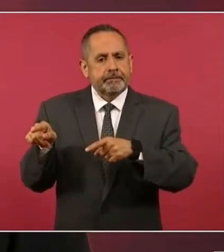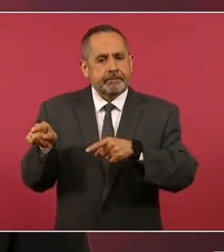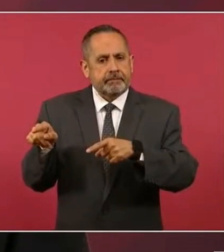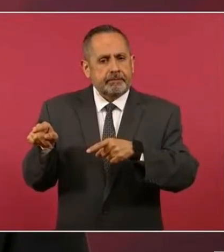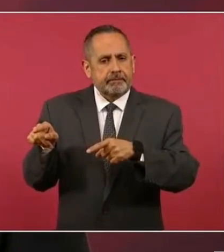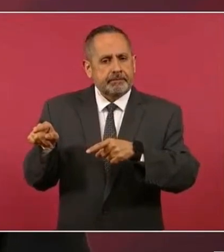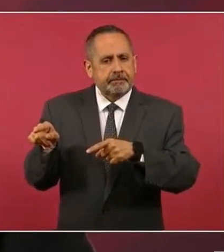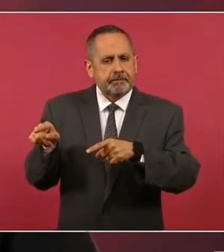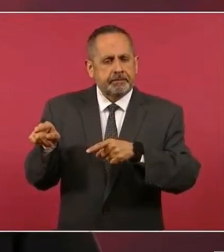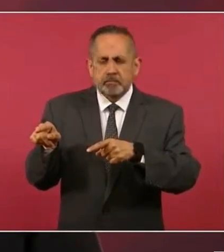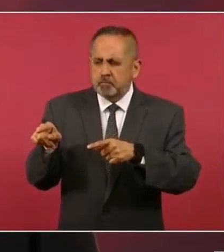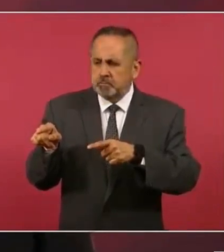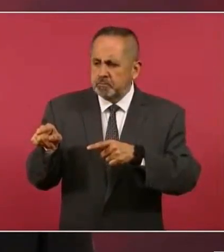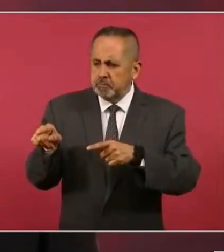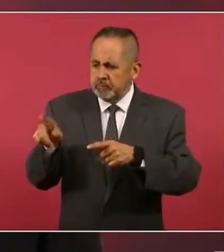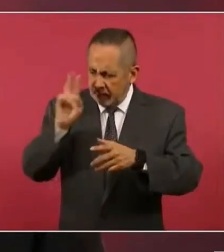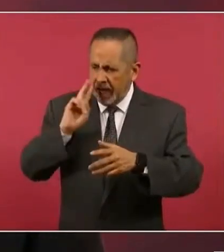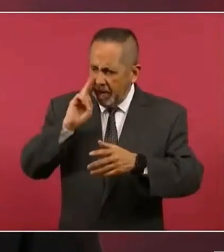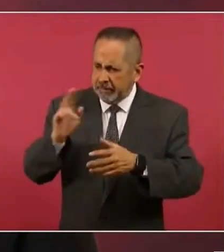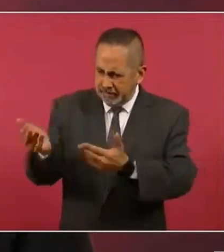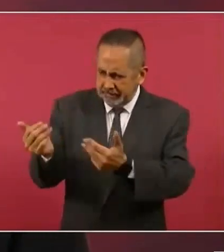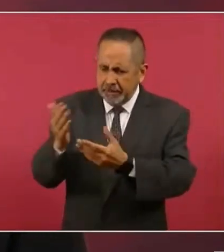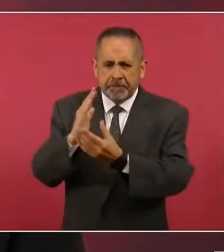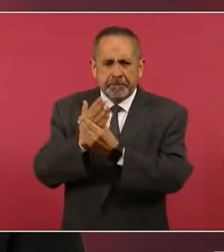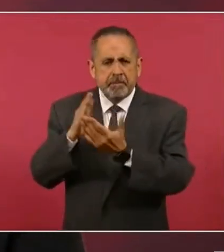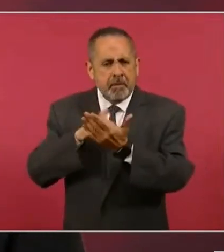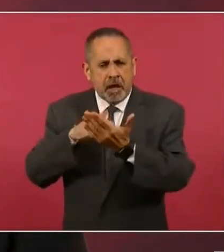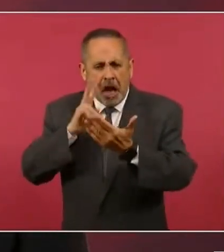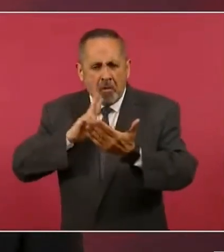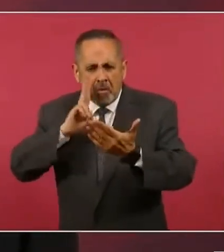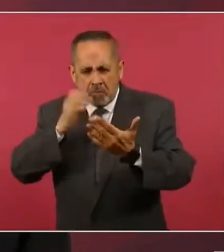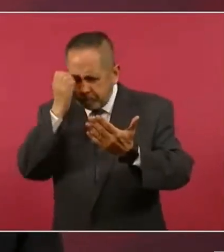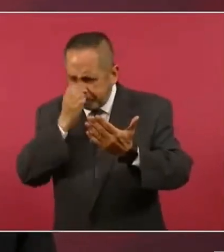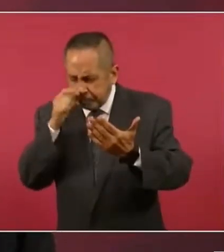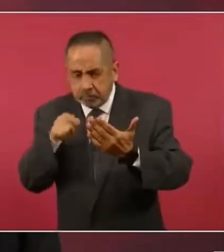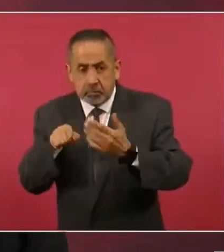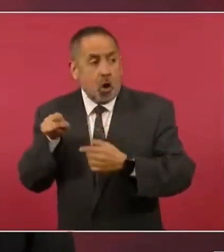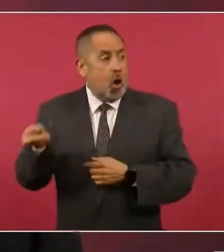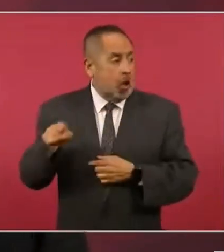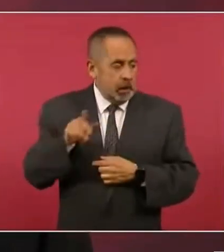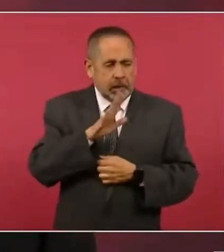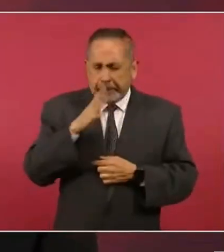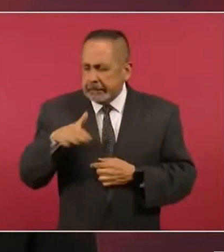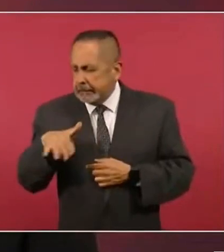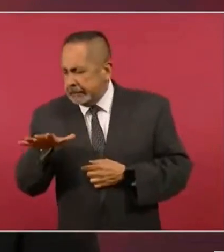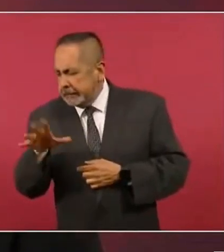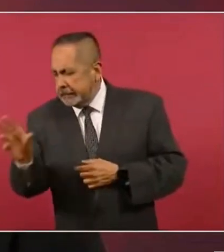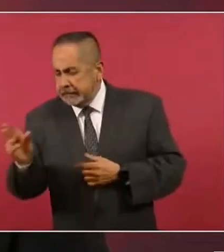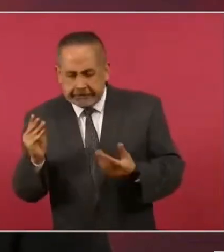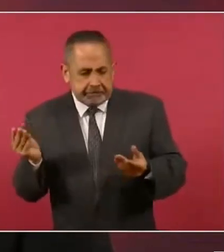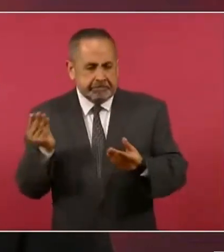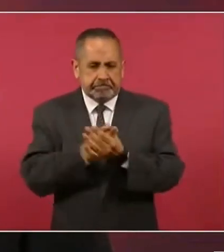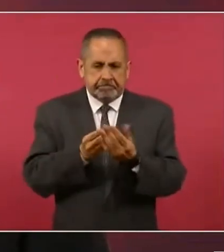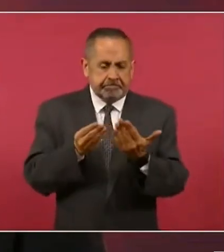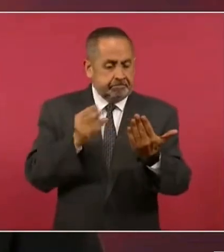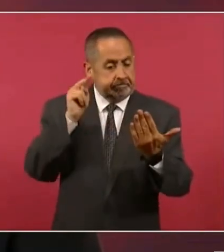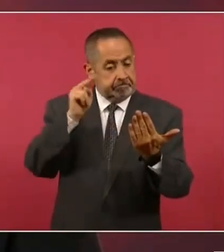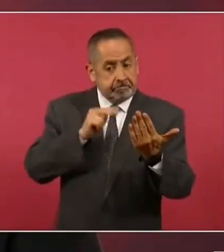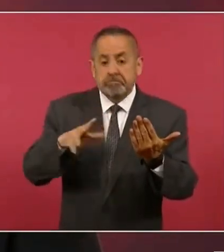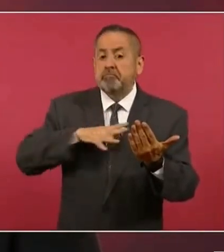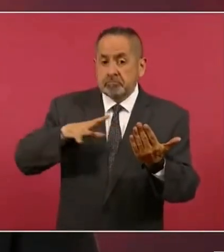y le digo, vamos a buscar los papeles, ya se metió él a buscarlos y aparecieron